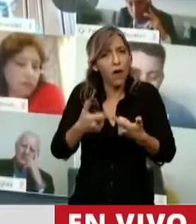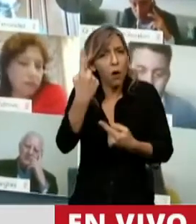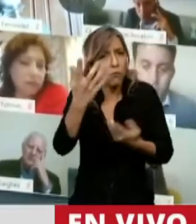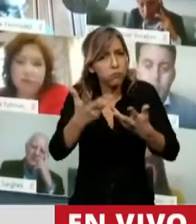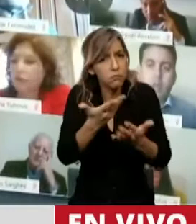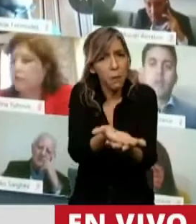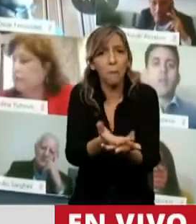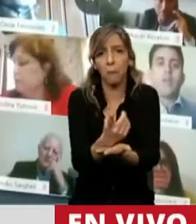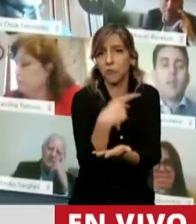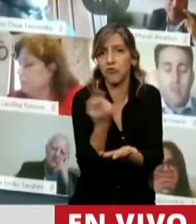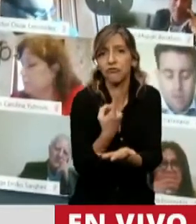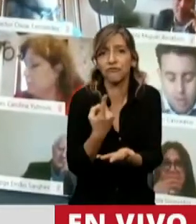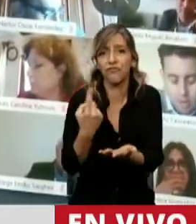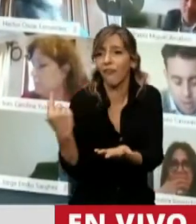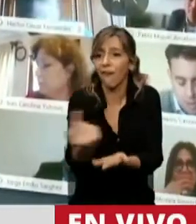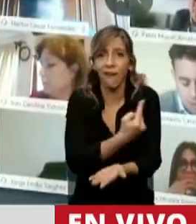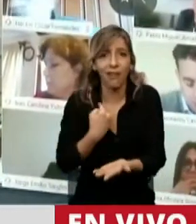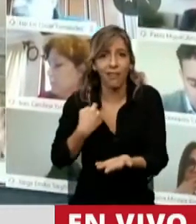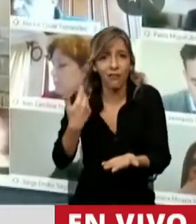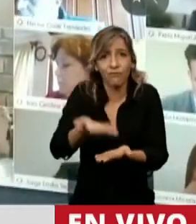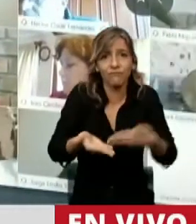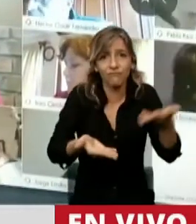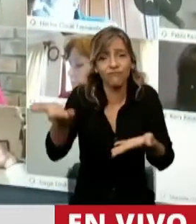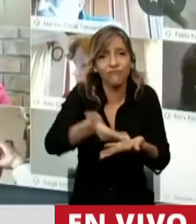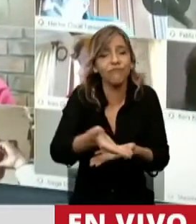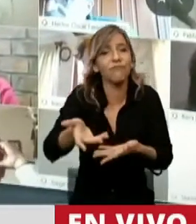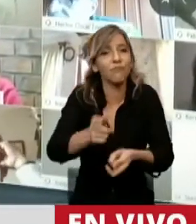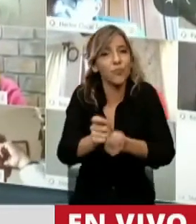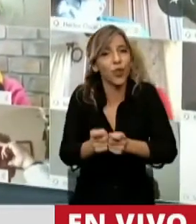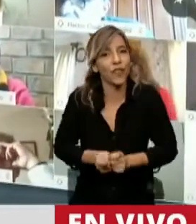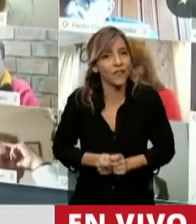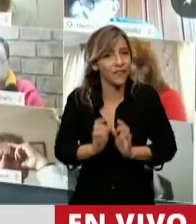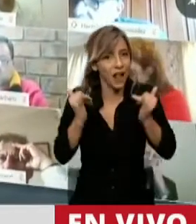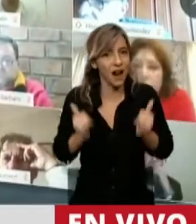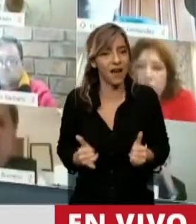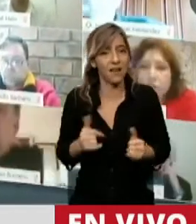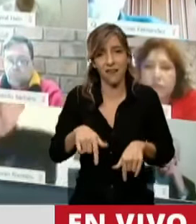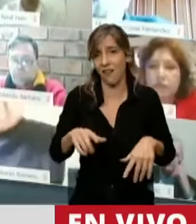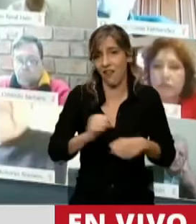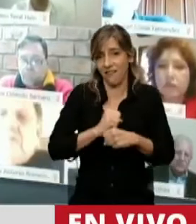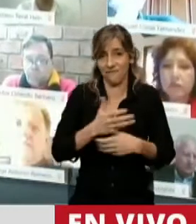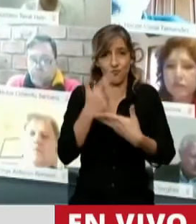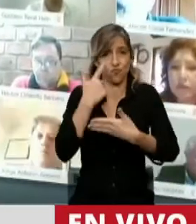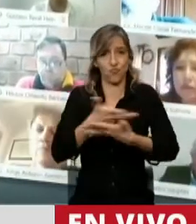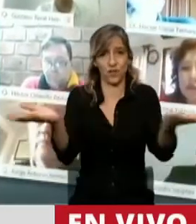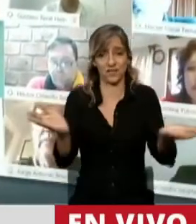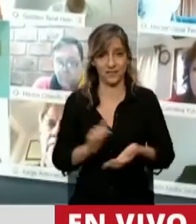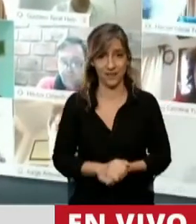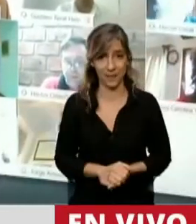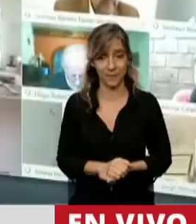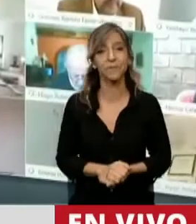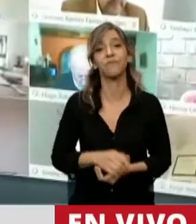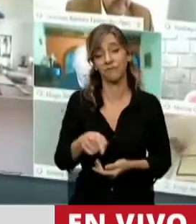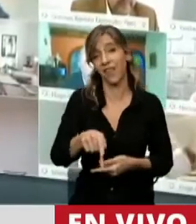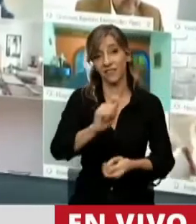dijimos, vamos a volver y volvimos para ser mejores. Y lo estamos confirmando como se ha Estos cambios fueron posibles